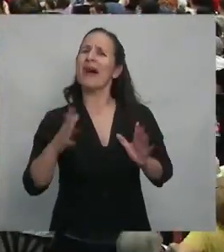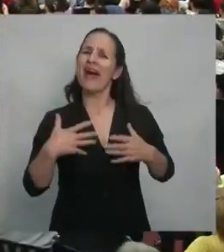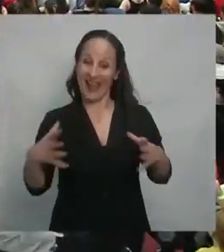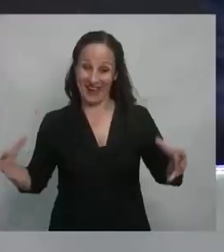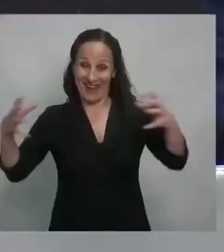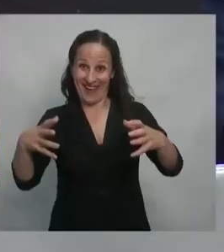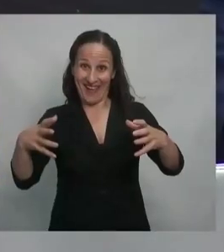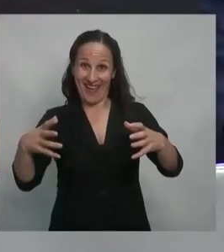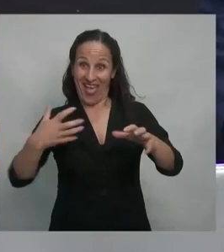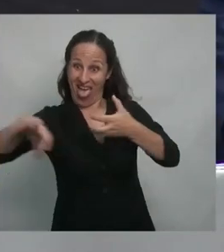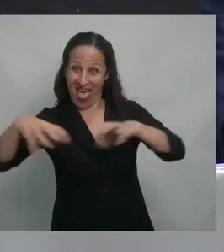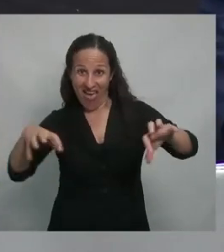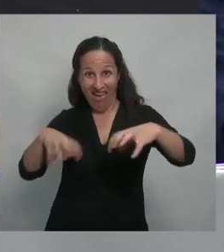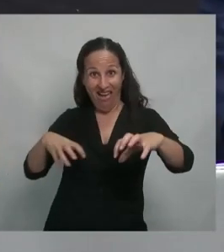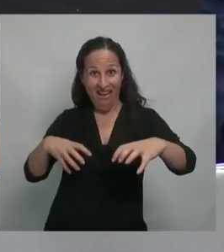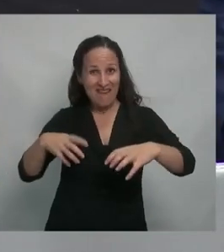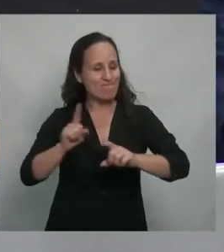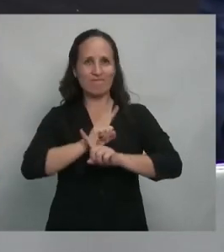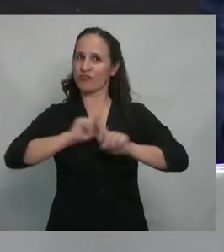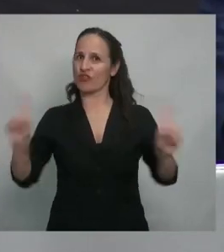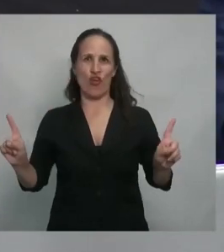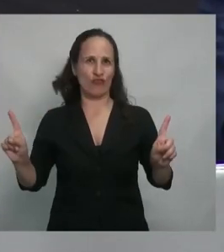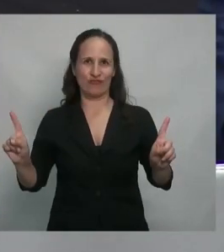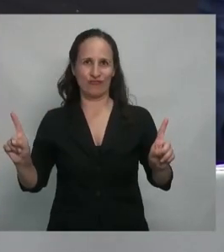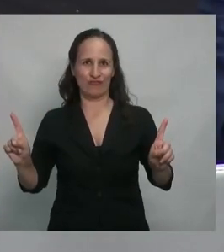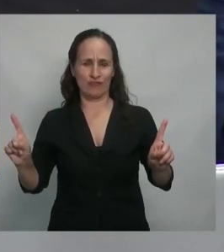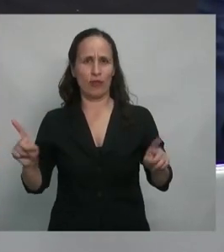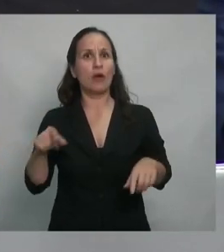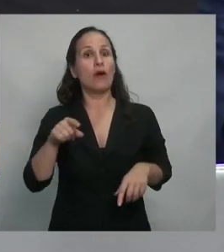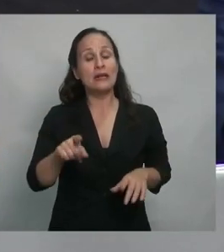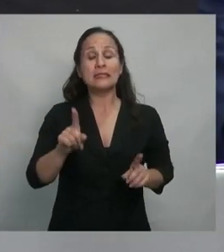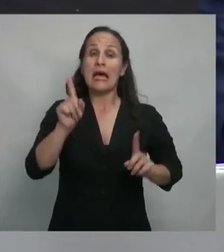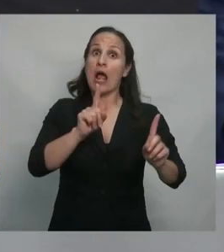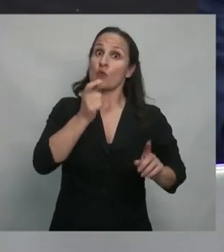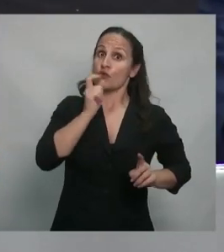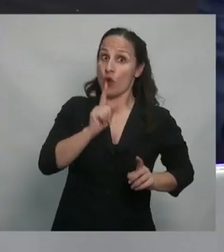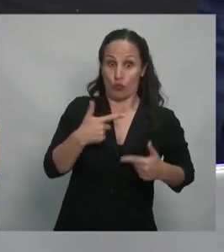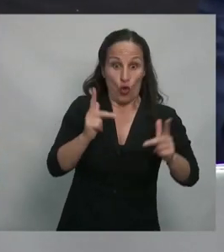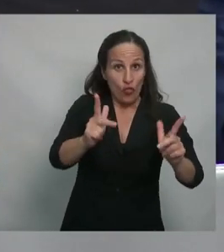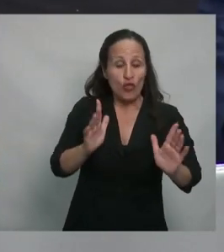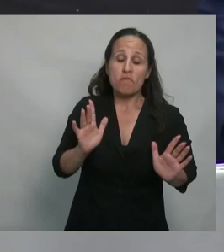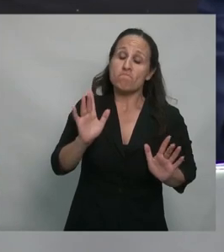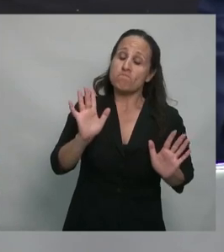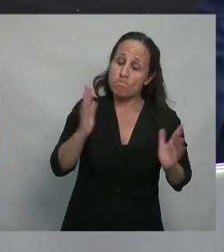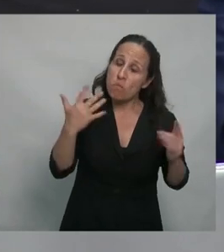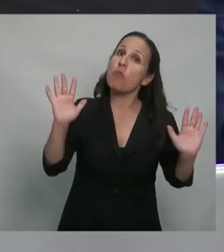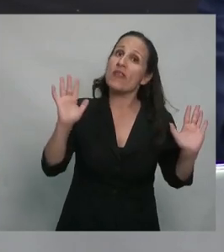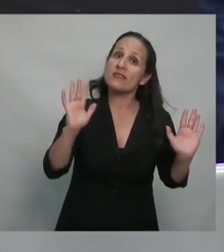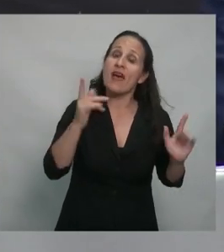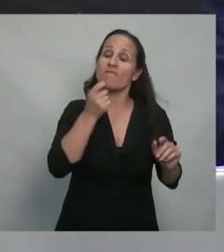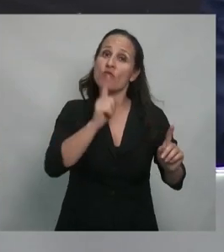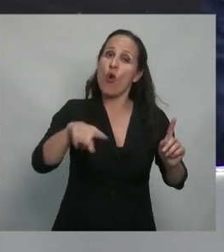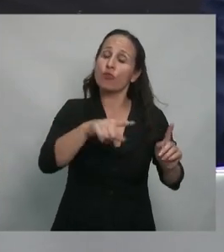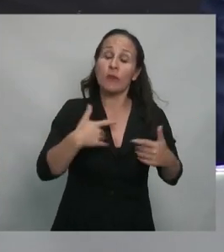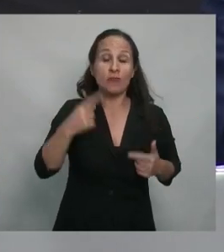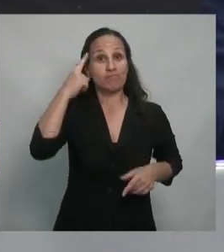fuerzas. Esto es fundamental. Puede costar, puede no gustar lo que estoy diciendo, pero es lo que pienso,